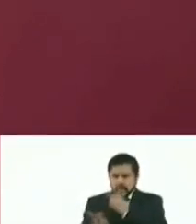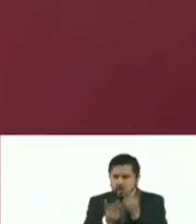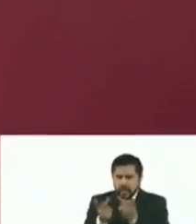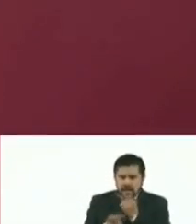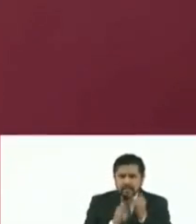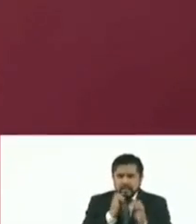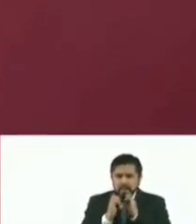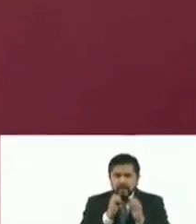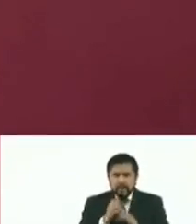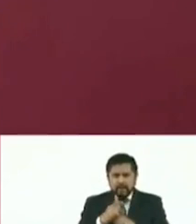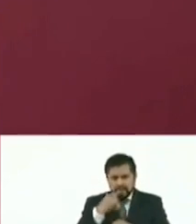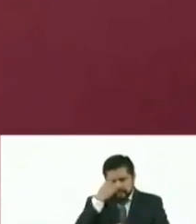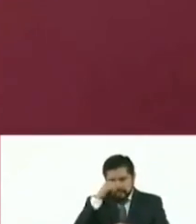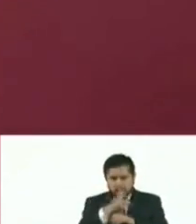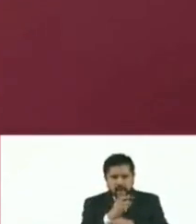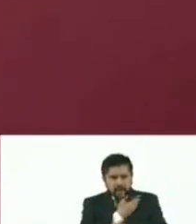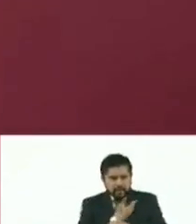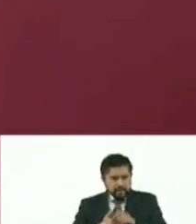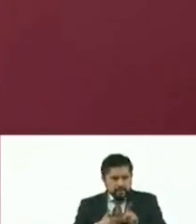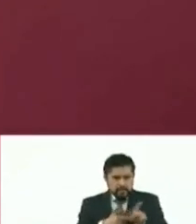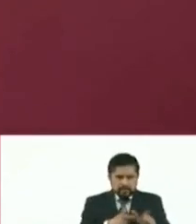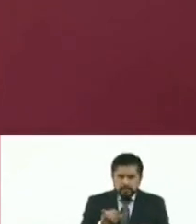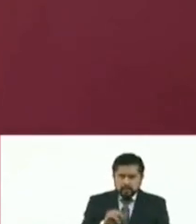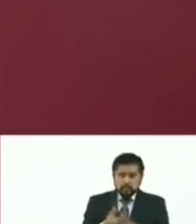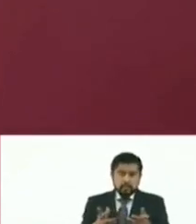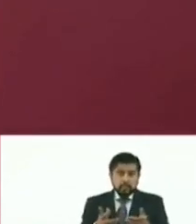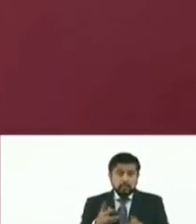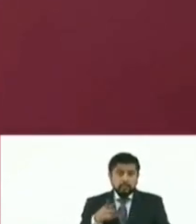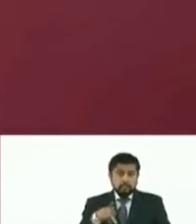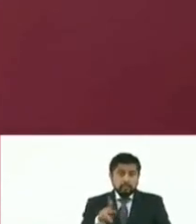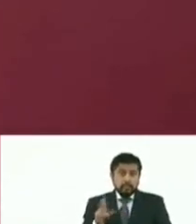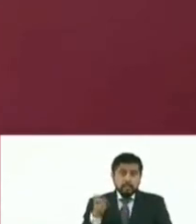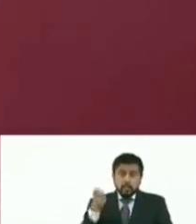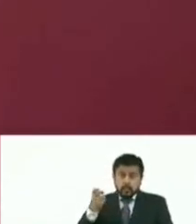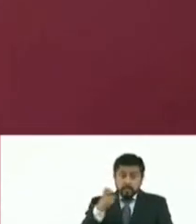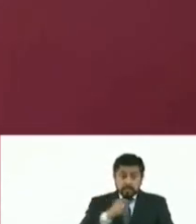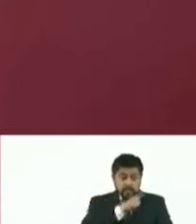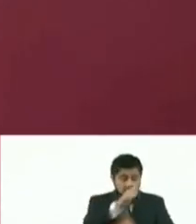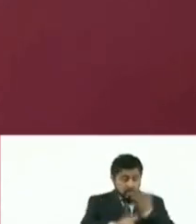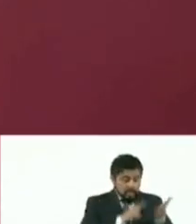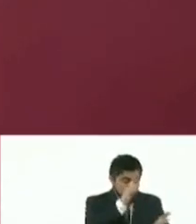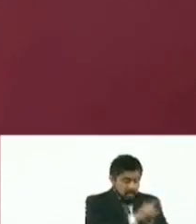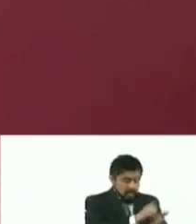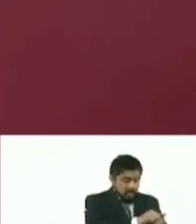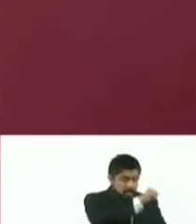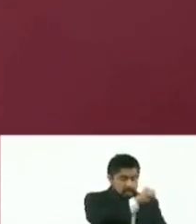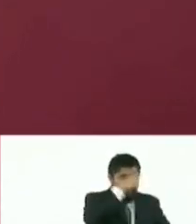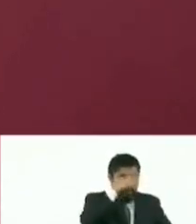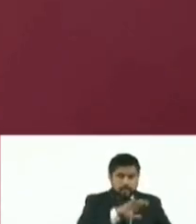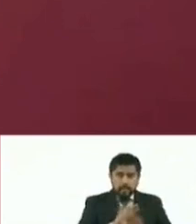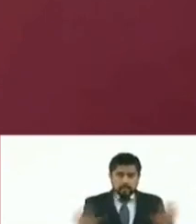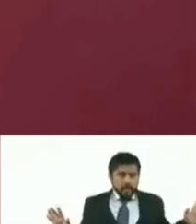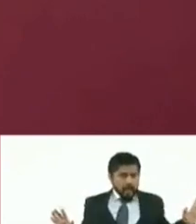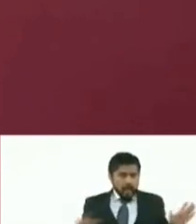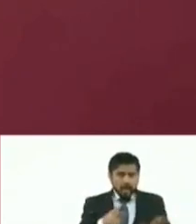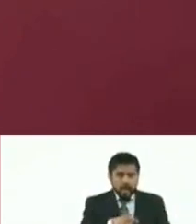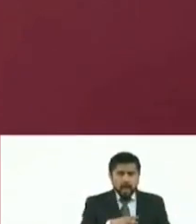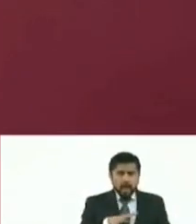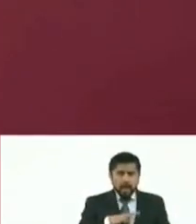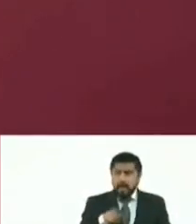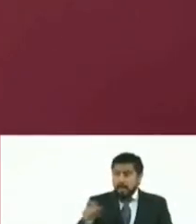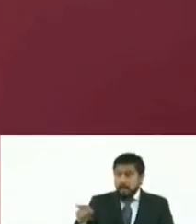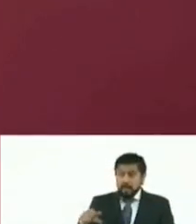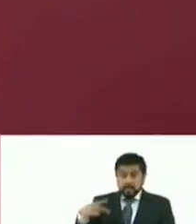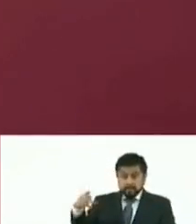lugar. El segundo es que es una disposición constitucional ya. No es un asunto que ellos puedan determinar sí o no.